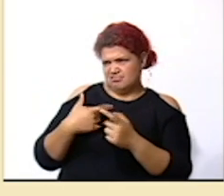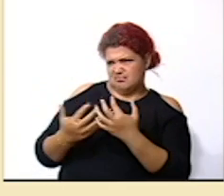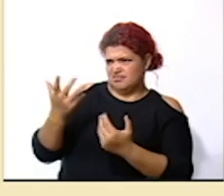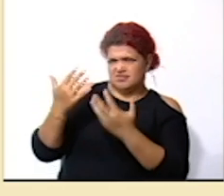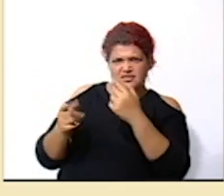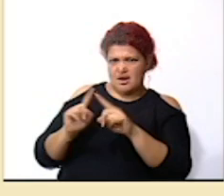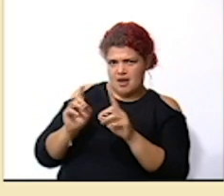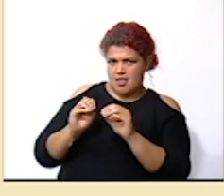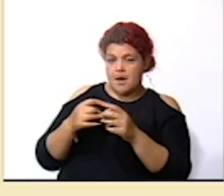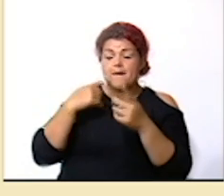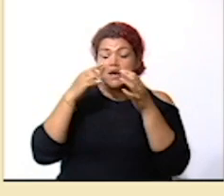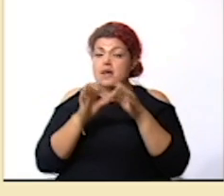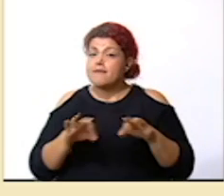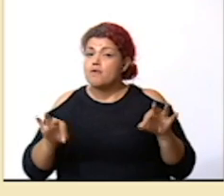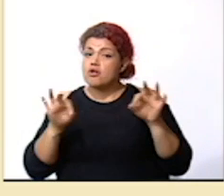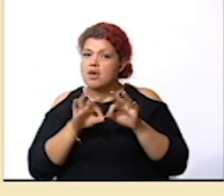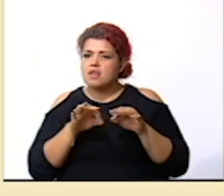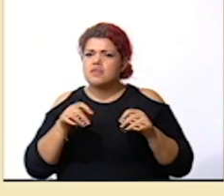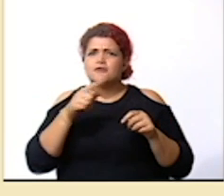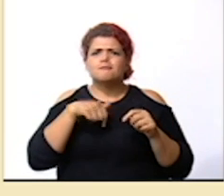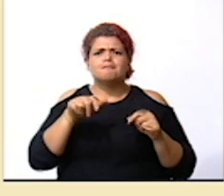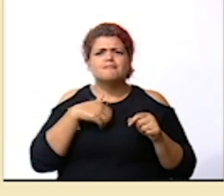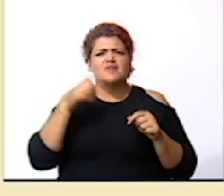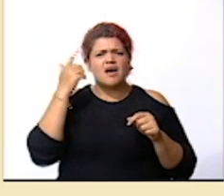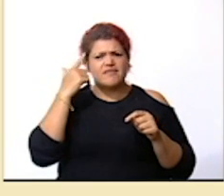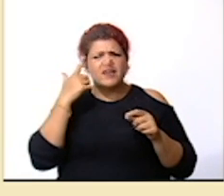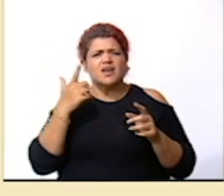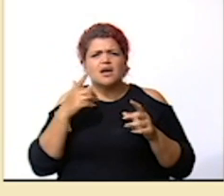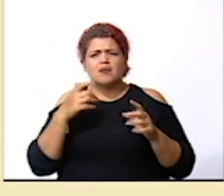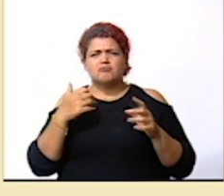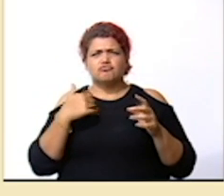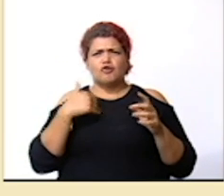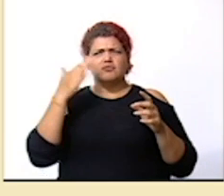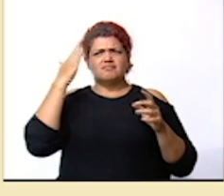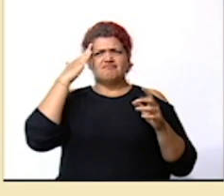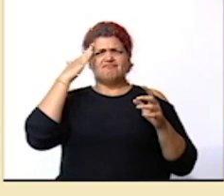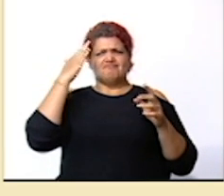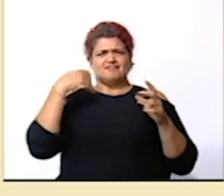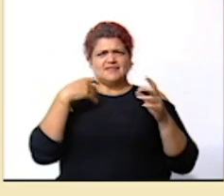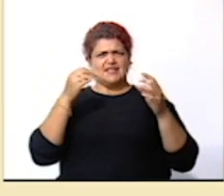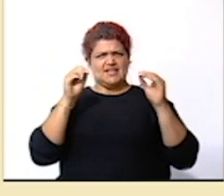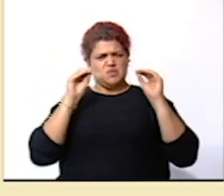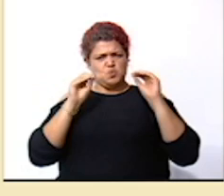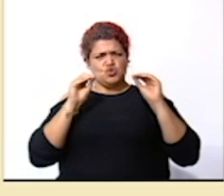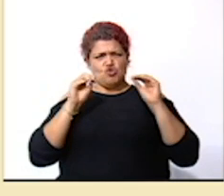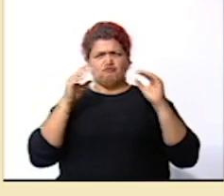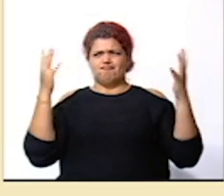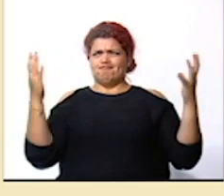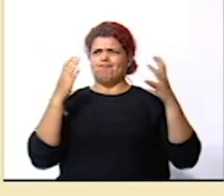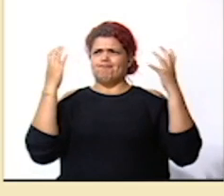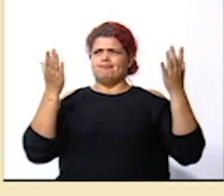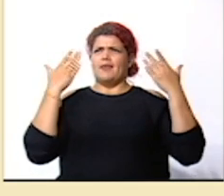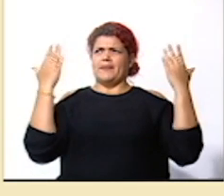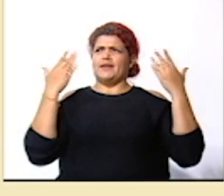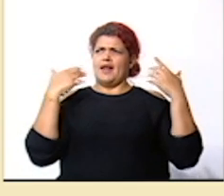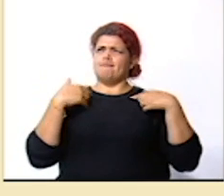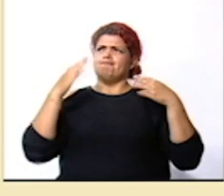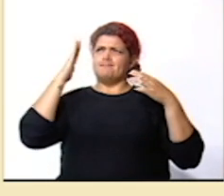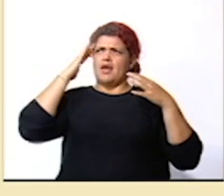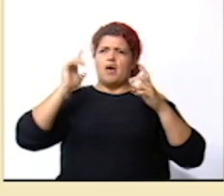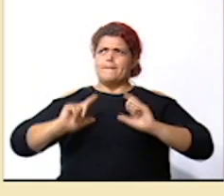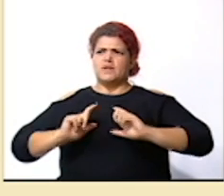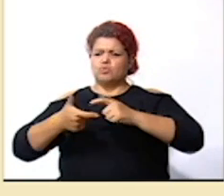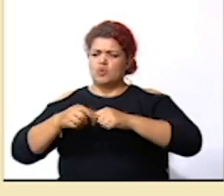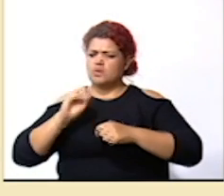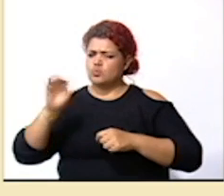lo más importante es tener esta educación ambiental no depositar la basura en el suelo, si nosotros